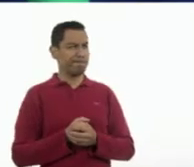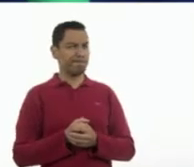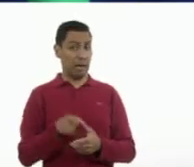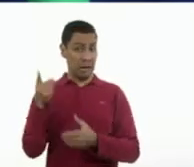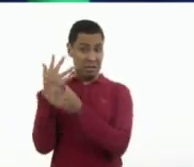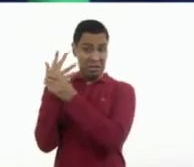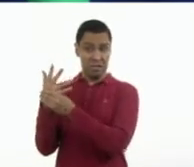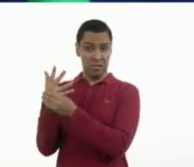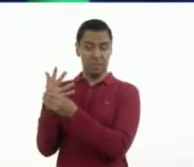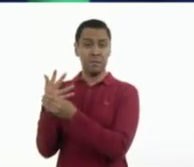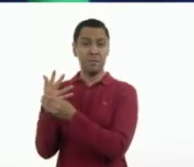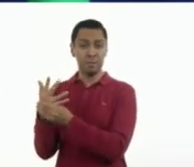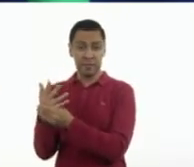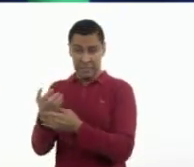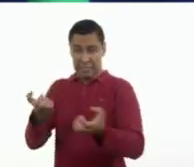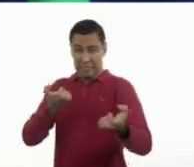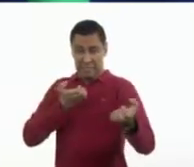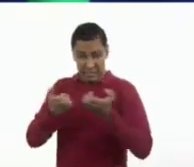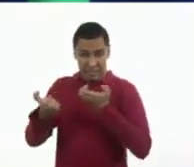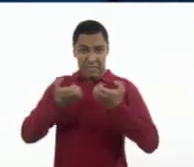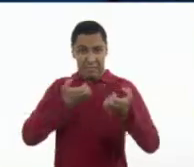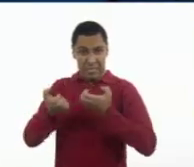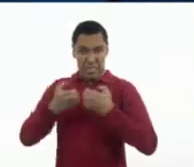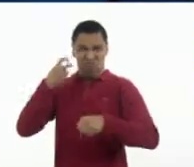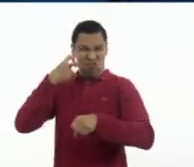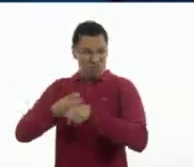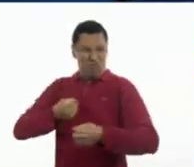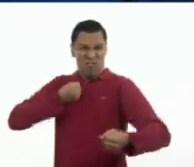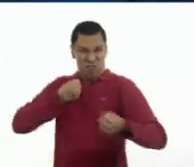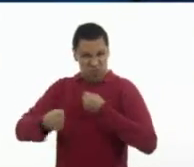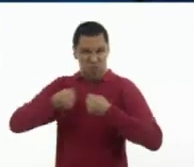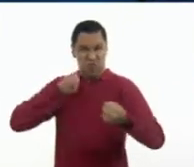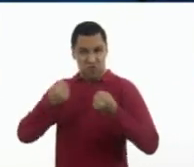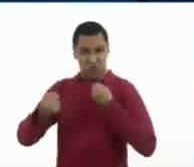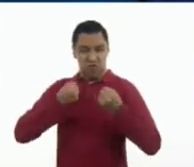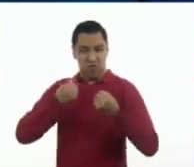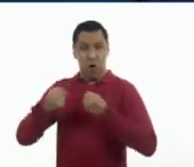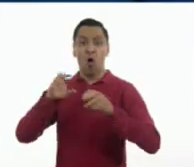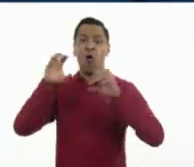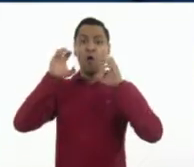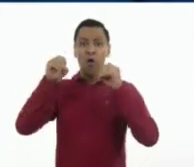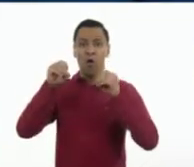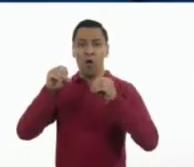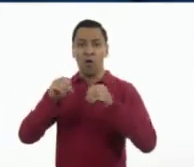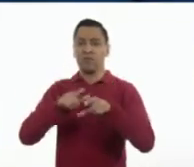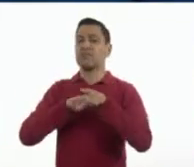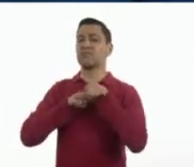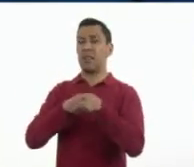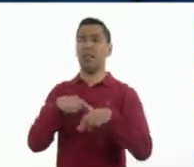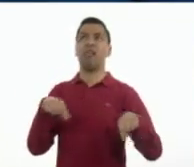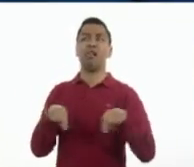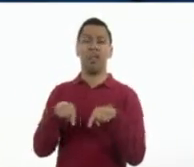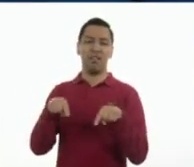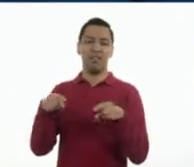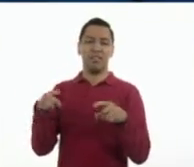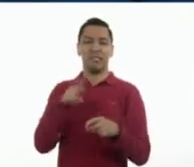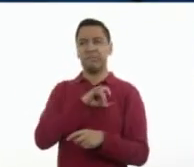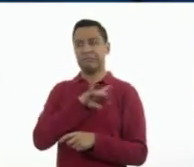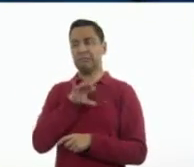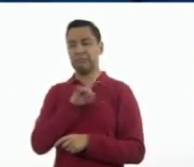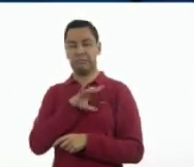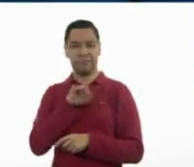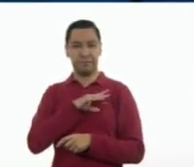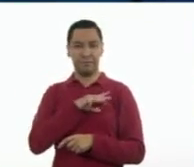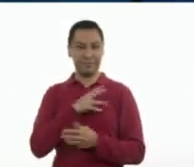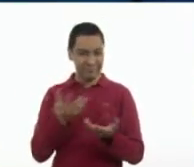¿entrena duro o sigue inseguro? Así es, Juan. Están usando una retórica que sirve para persuadir